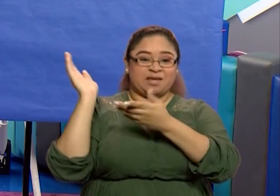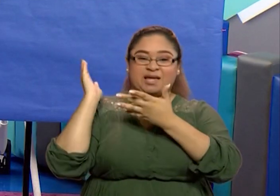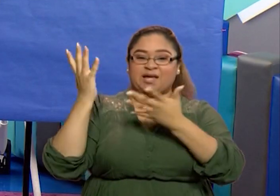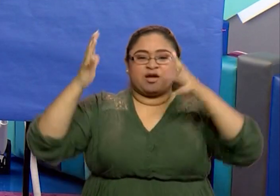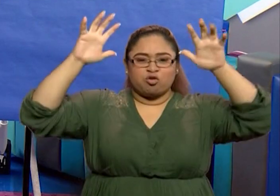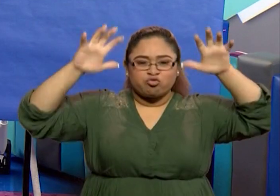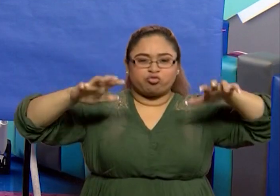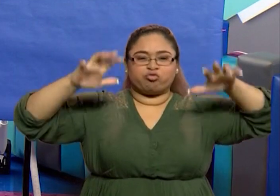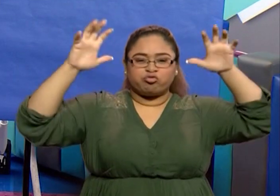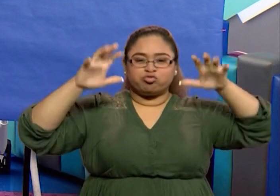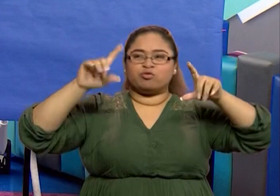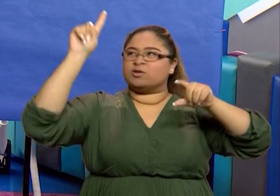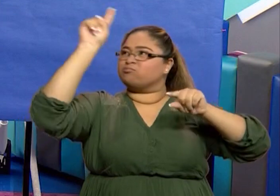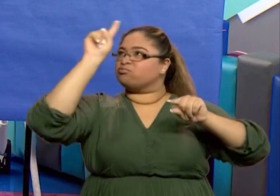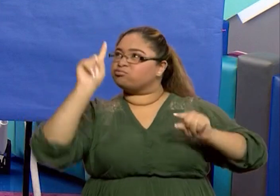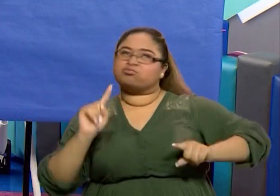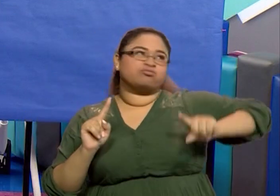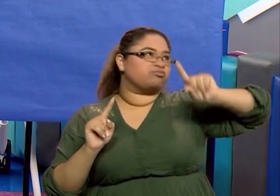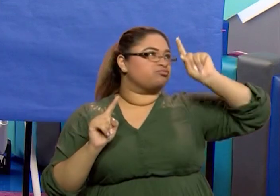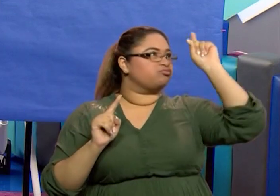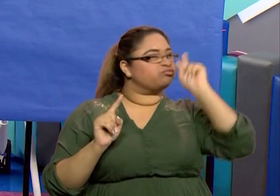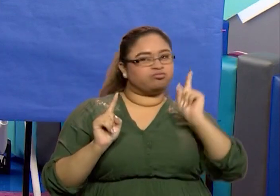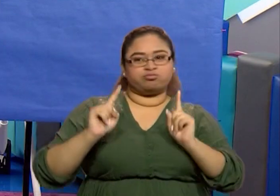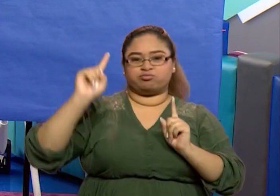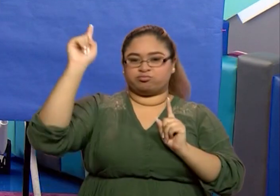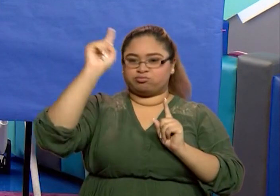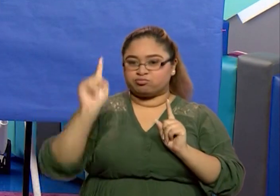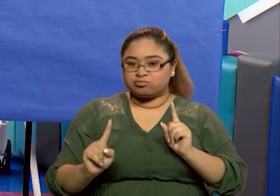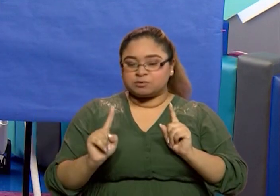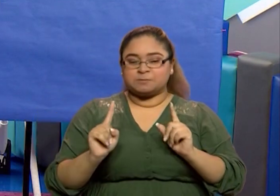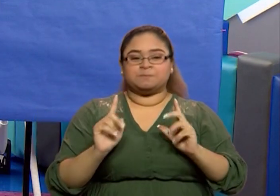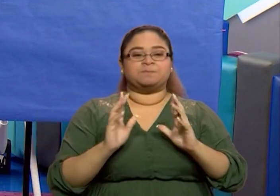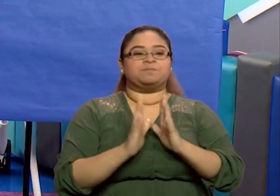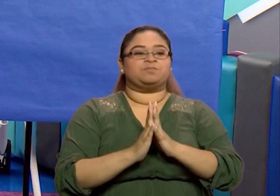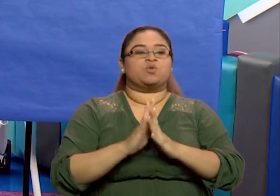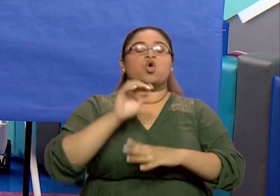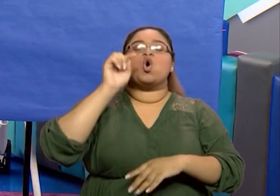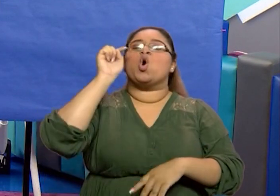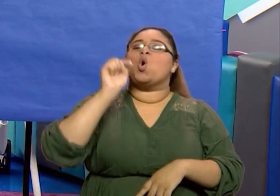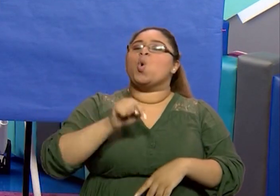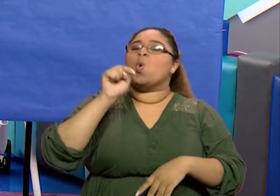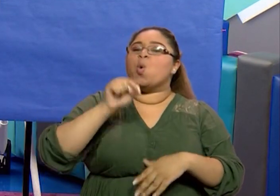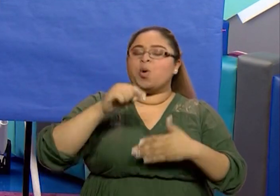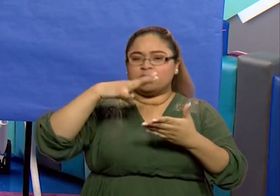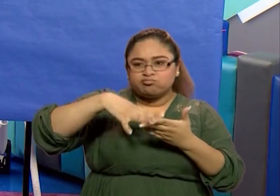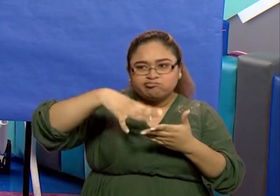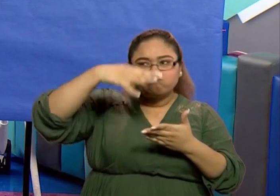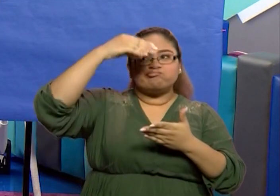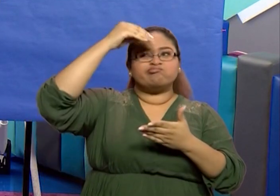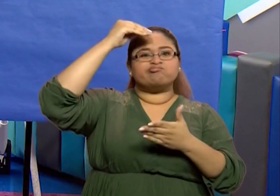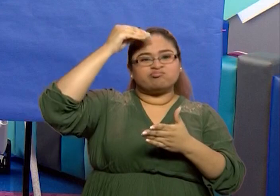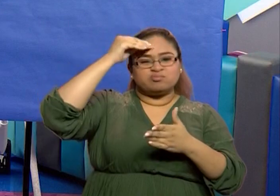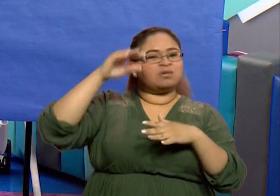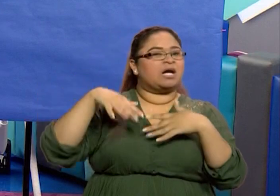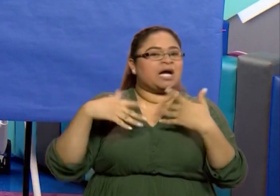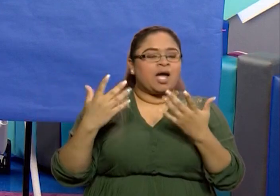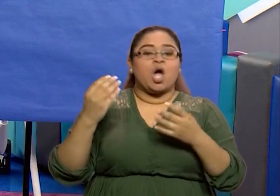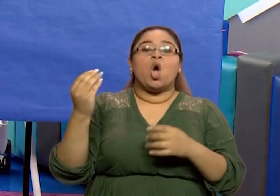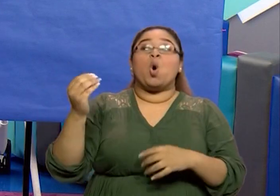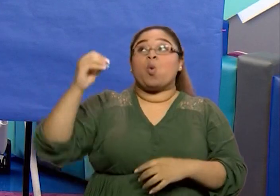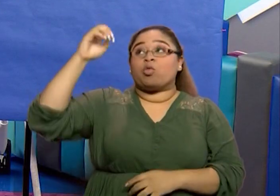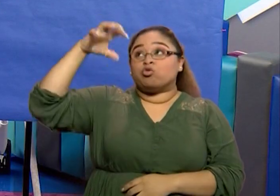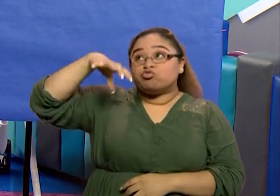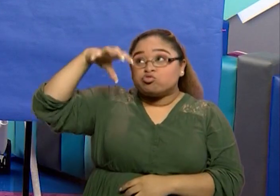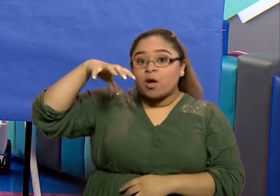¡Truenos! Hoy vamos a estudiar un tema muy hermoso, los fenómenos atmosféricos. Pero quiero que